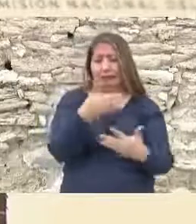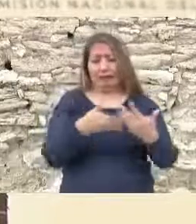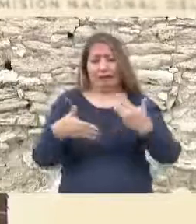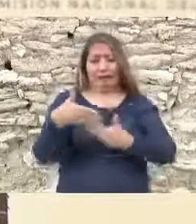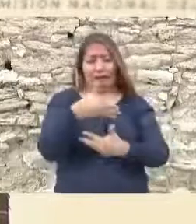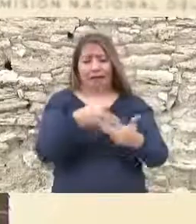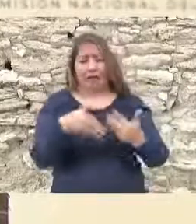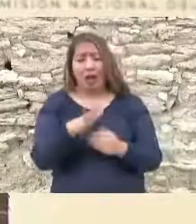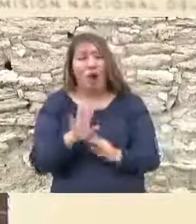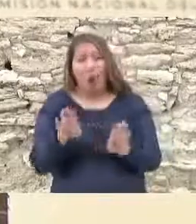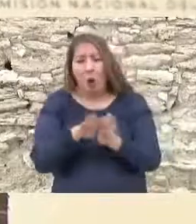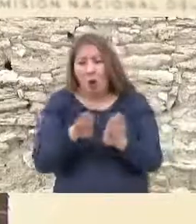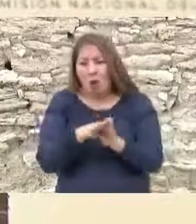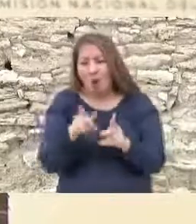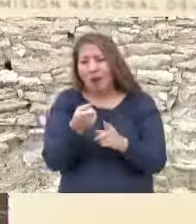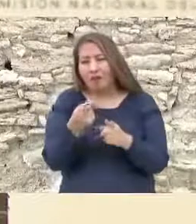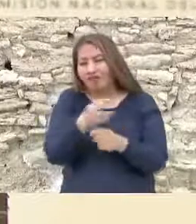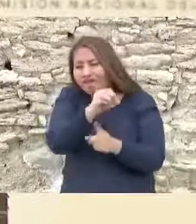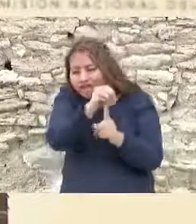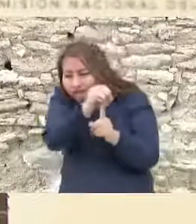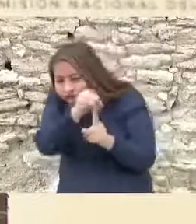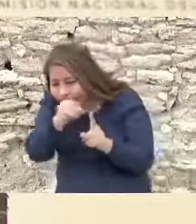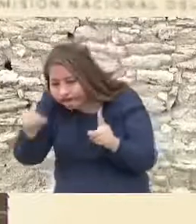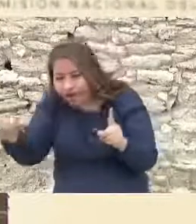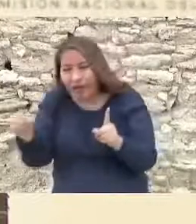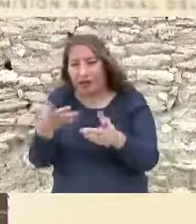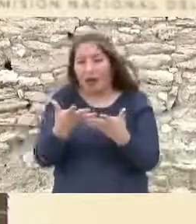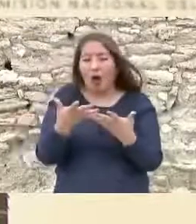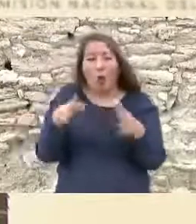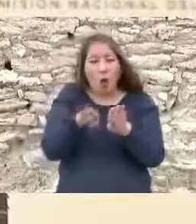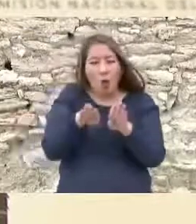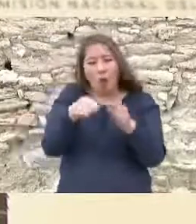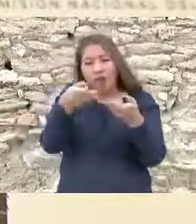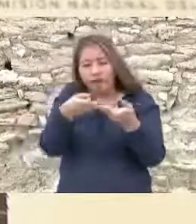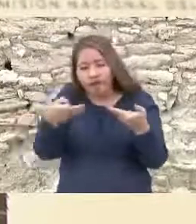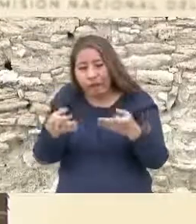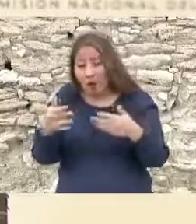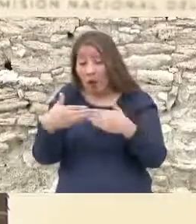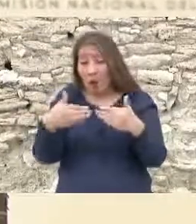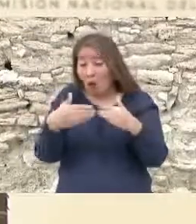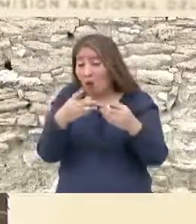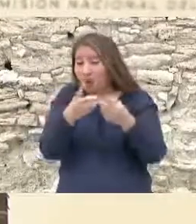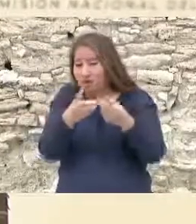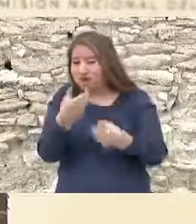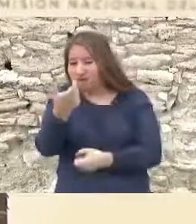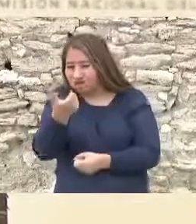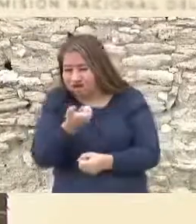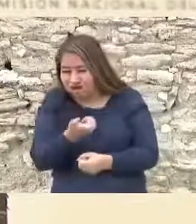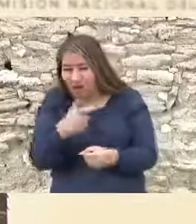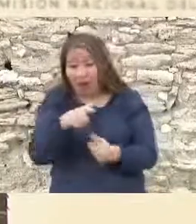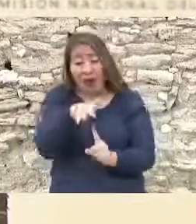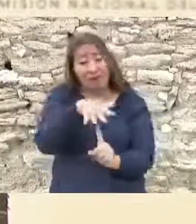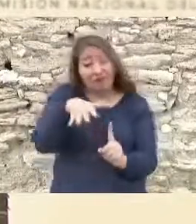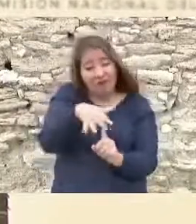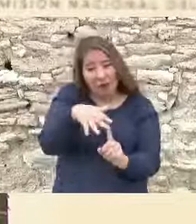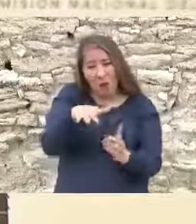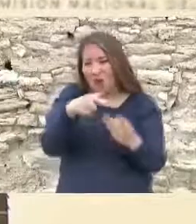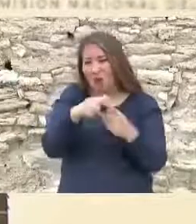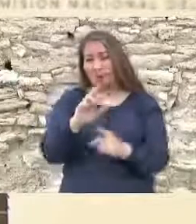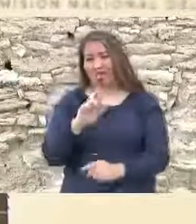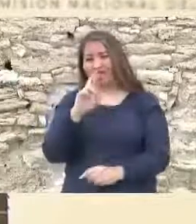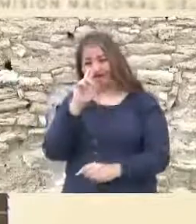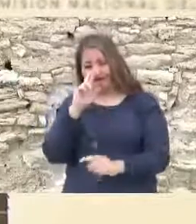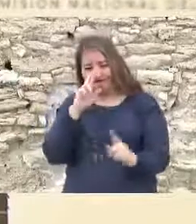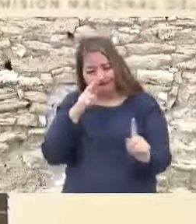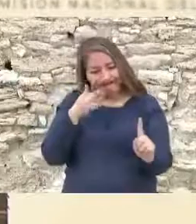ordenamiento territorial, de manejo ambiental y del agua, de modelo de desarrollo económico, pero en especial es un reto